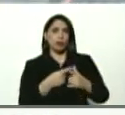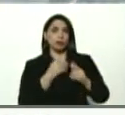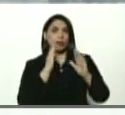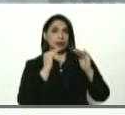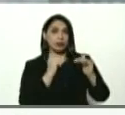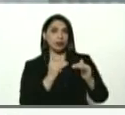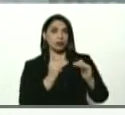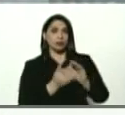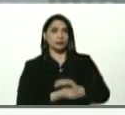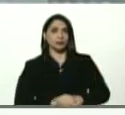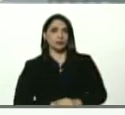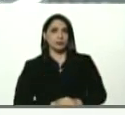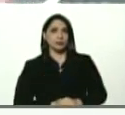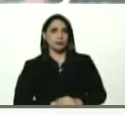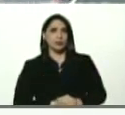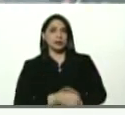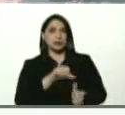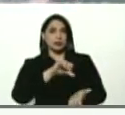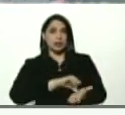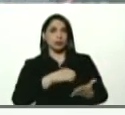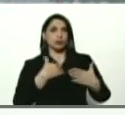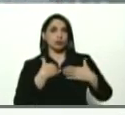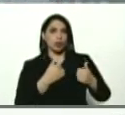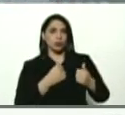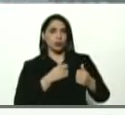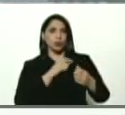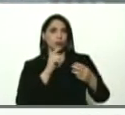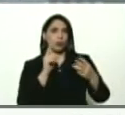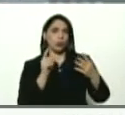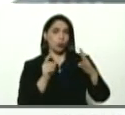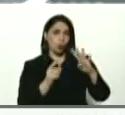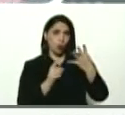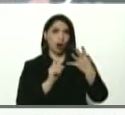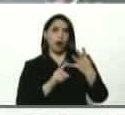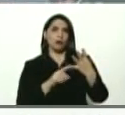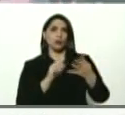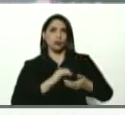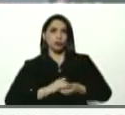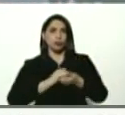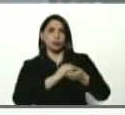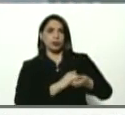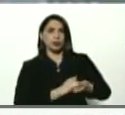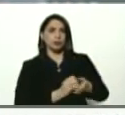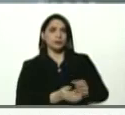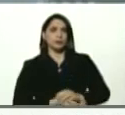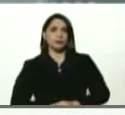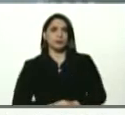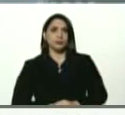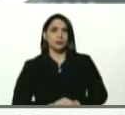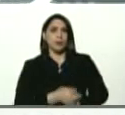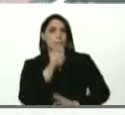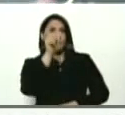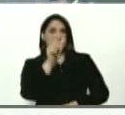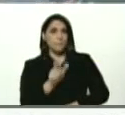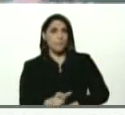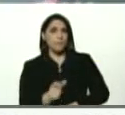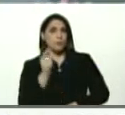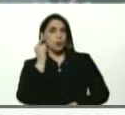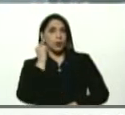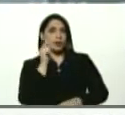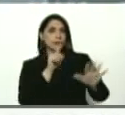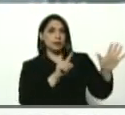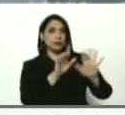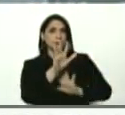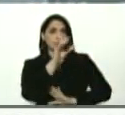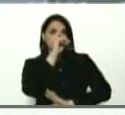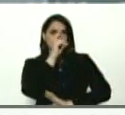atendidas en el centro de salud. El cuarto caso también de Trujillo, de Pampanito, es una mujer de 65 años,